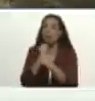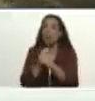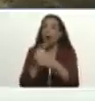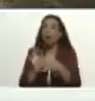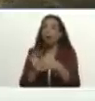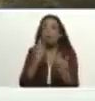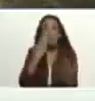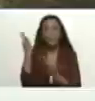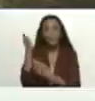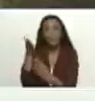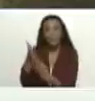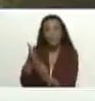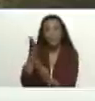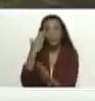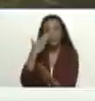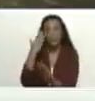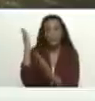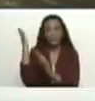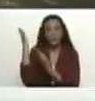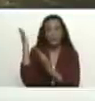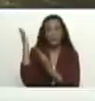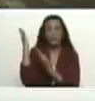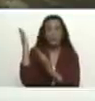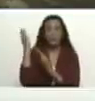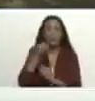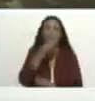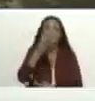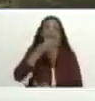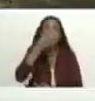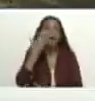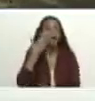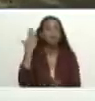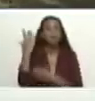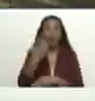Adelante, gobernador Alberto Galíndez, buenas tardes.